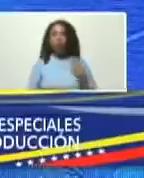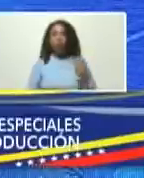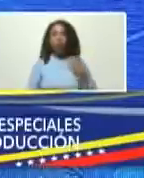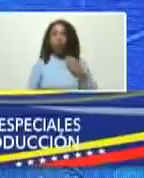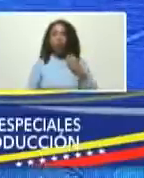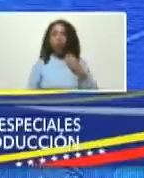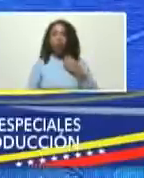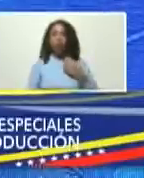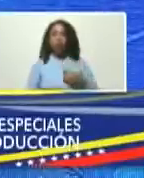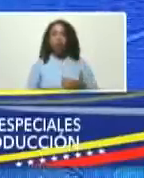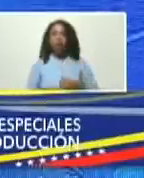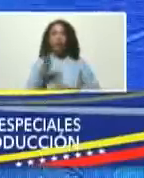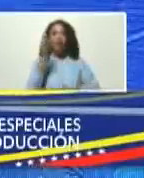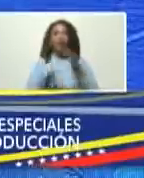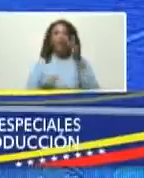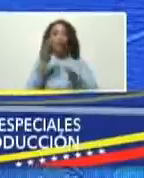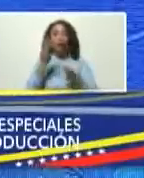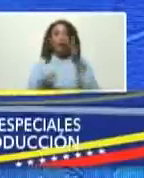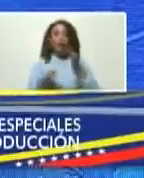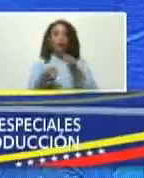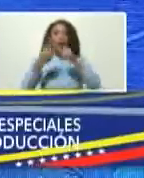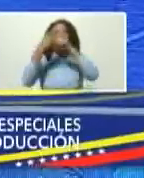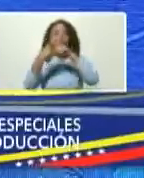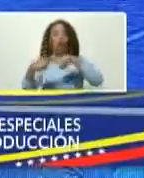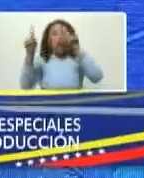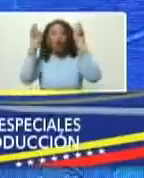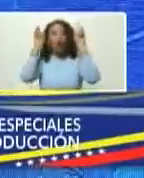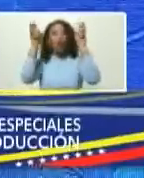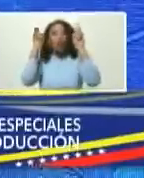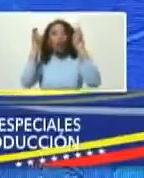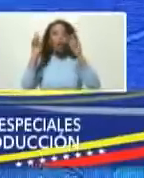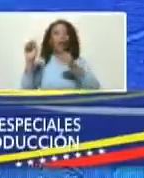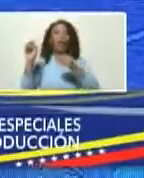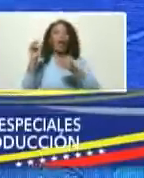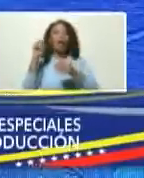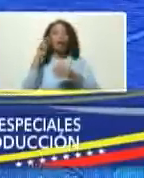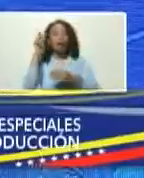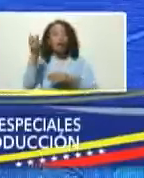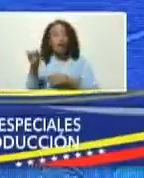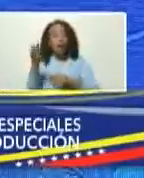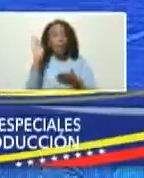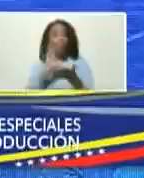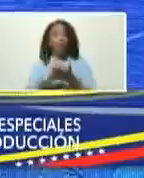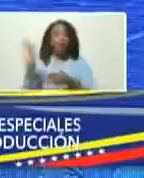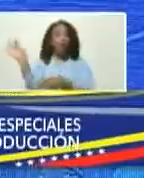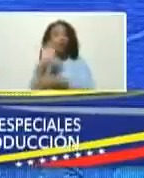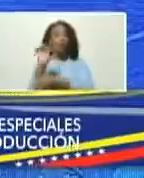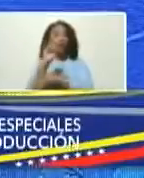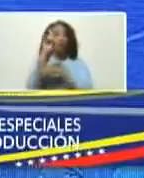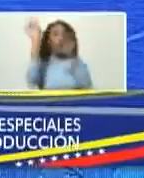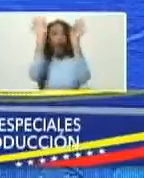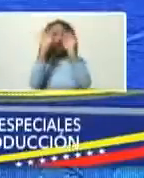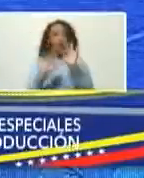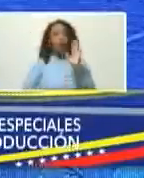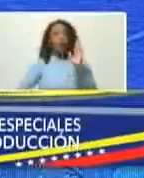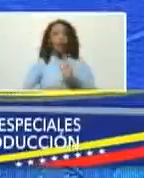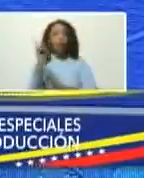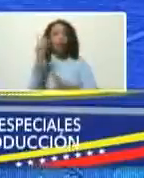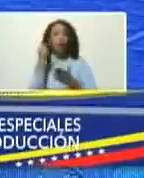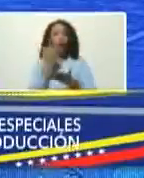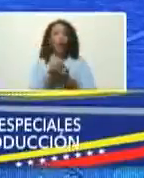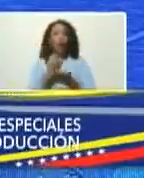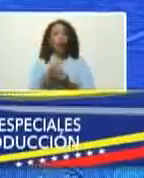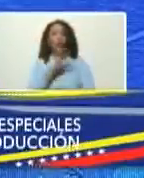fiscales y de otras índoles que resulten aplicables en función de un modelo de desarrollo económico